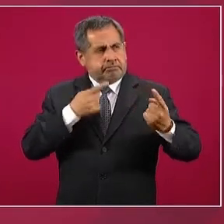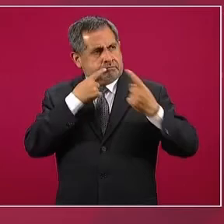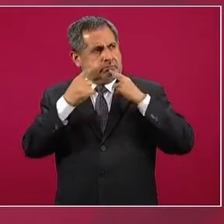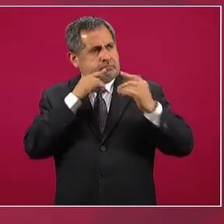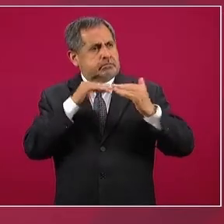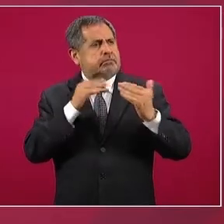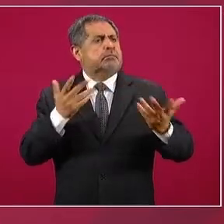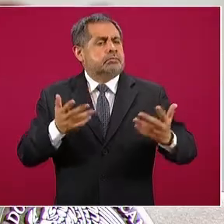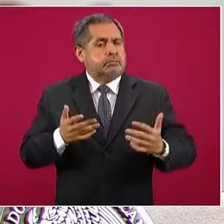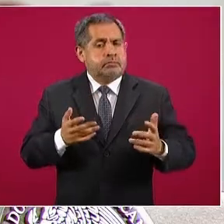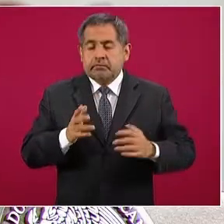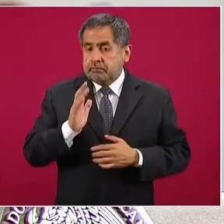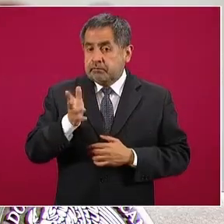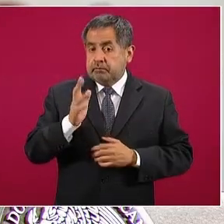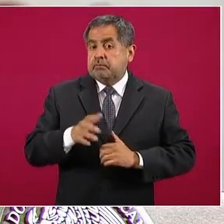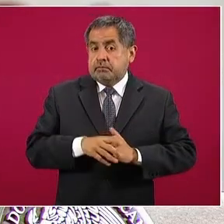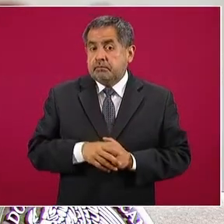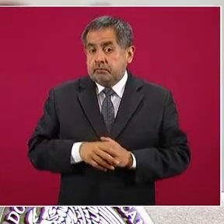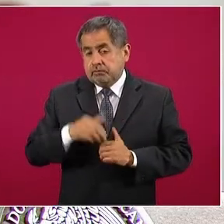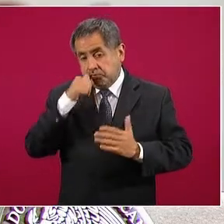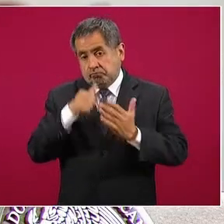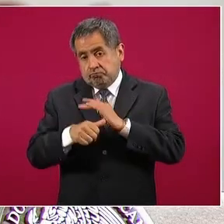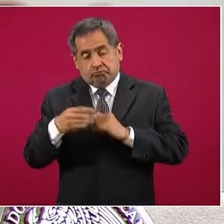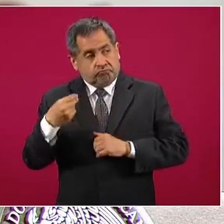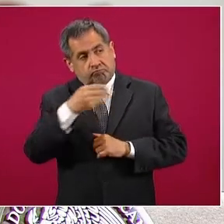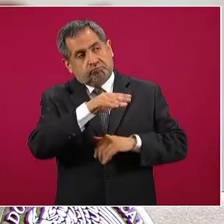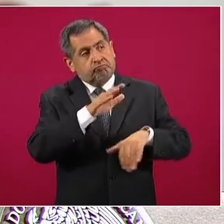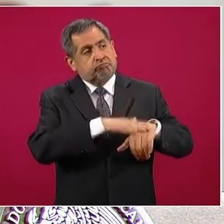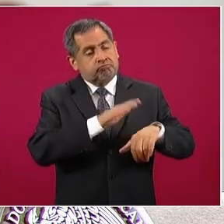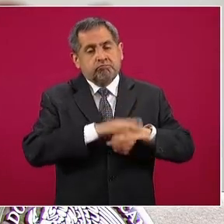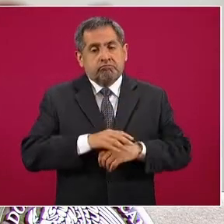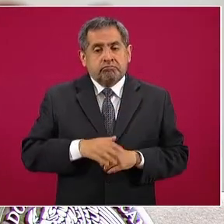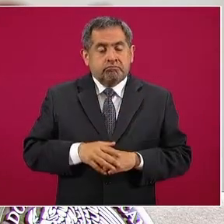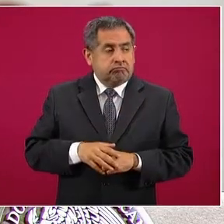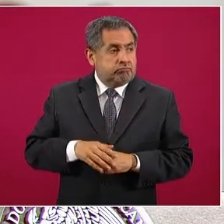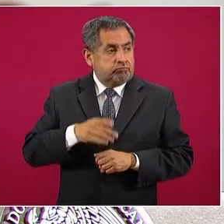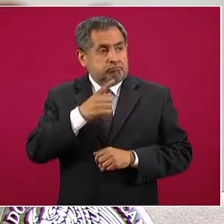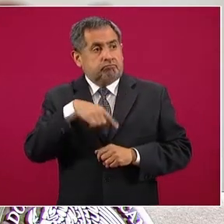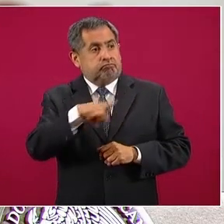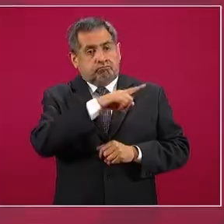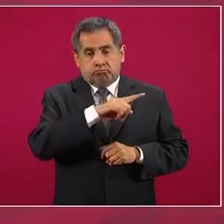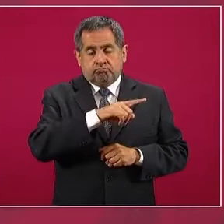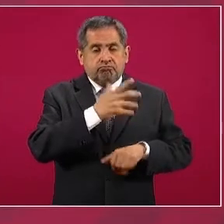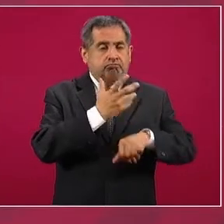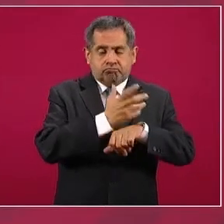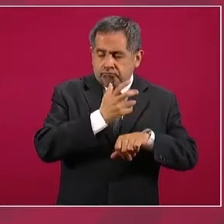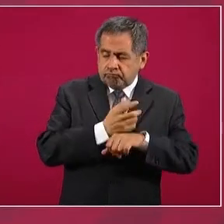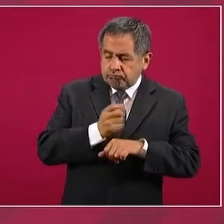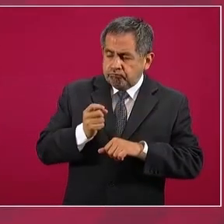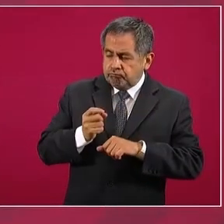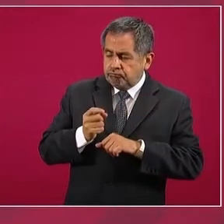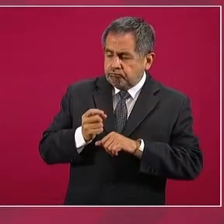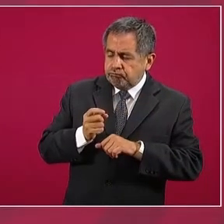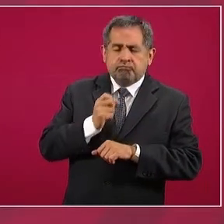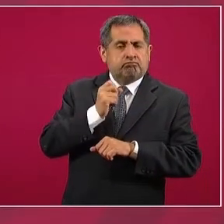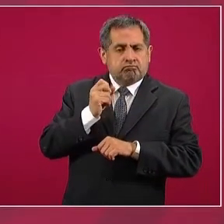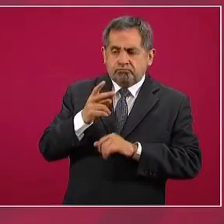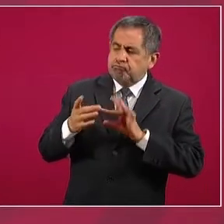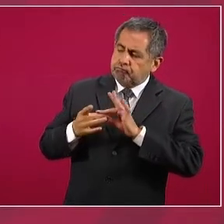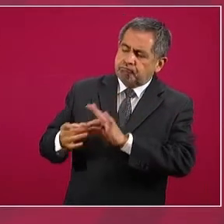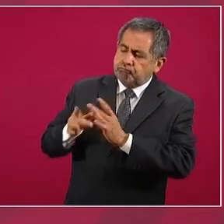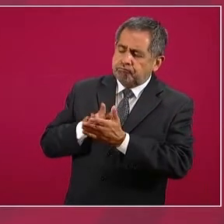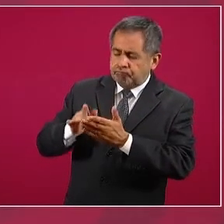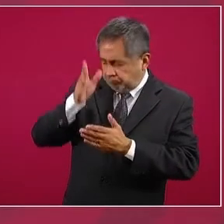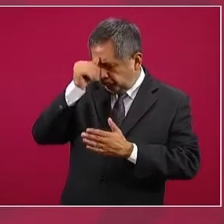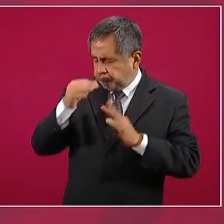Y hubo apoyo, hubo colaboración del gobierno de Estados Unidos,